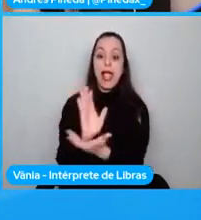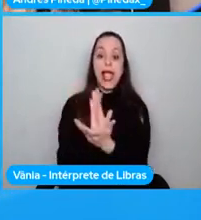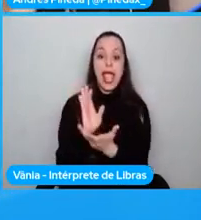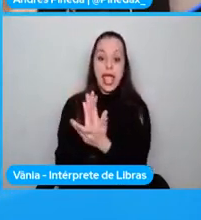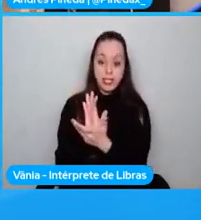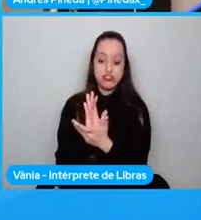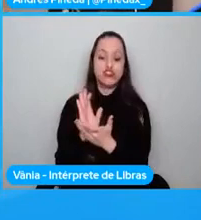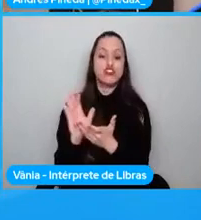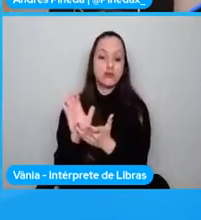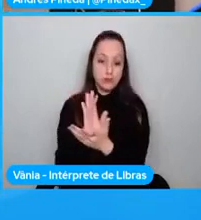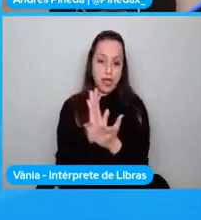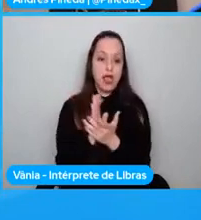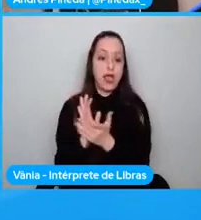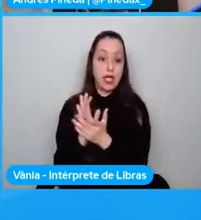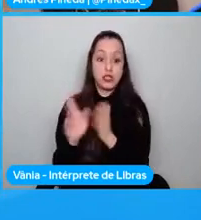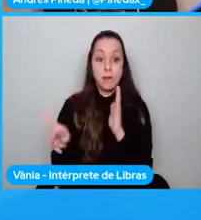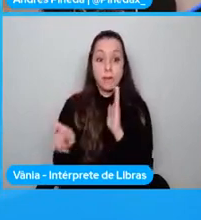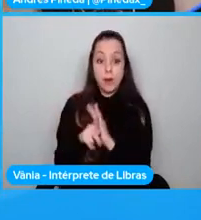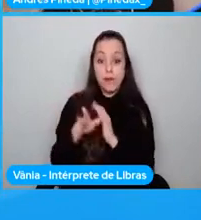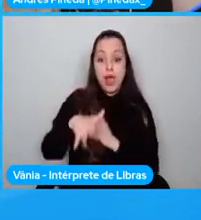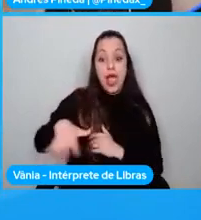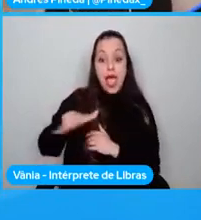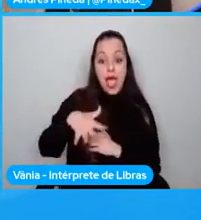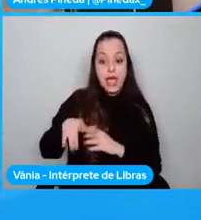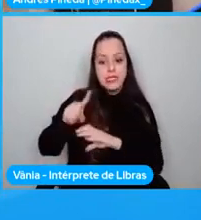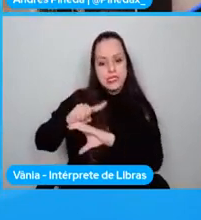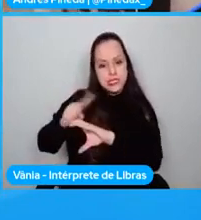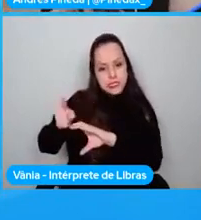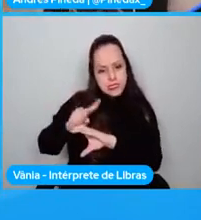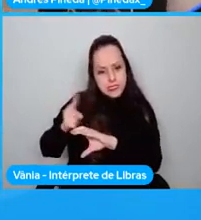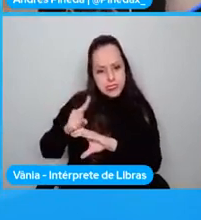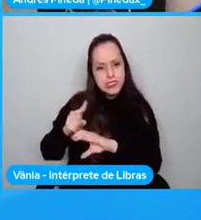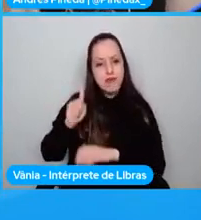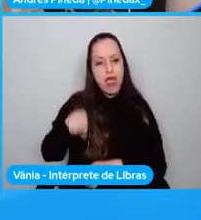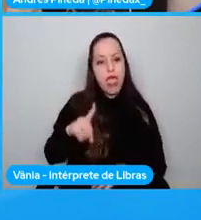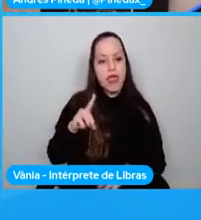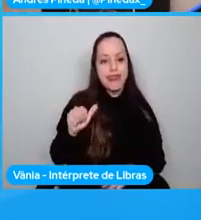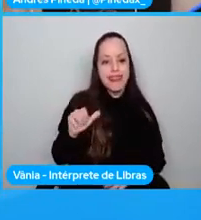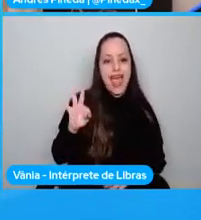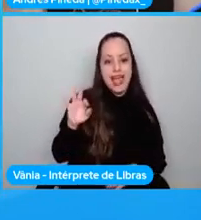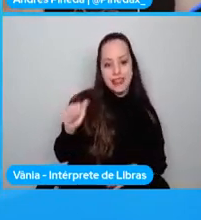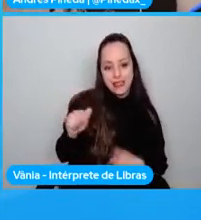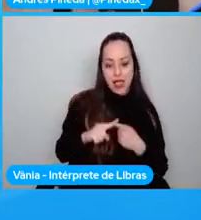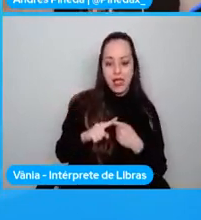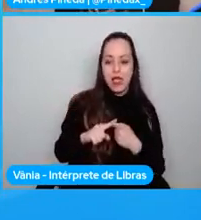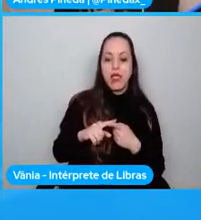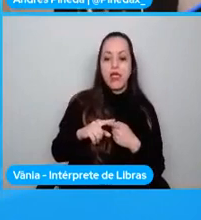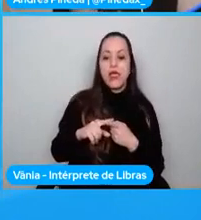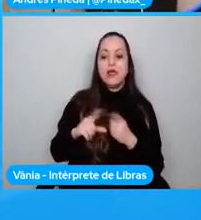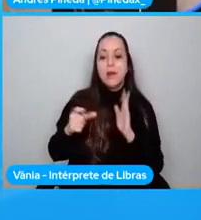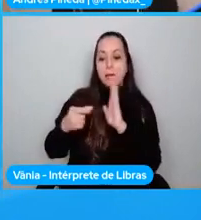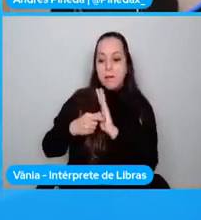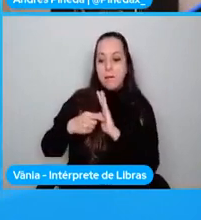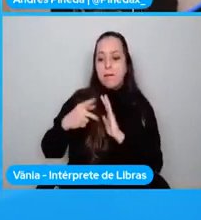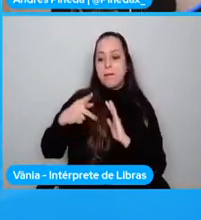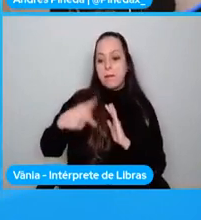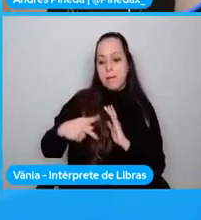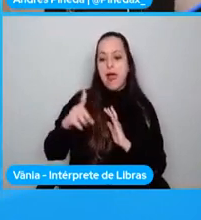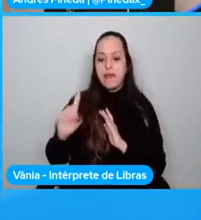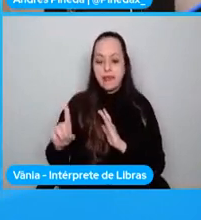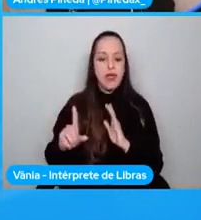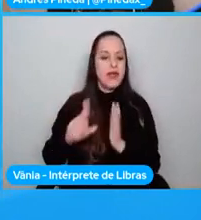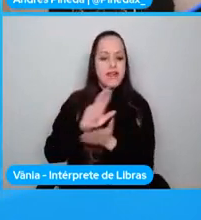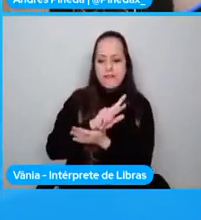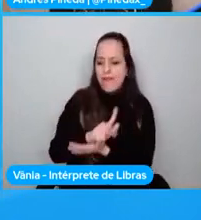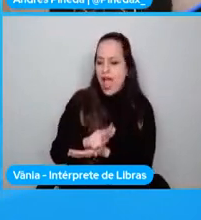parte científica de Python, que es la parte de data, NumPy, Pandas, Matlib, SizePy, y otros